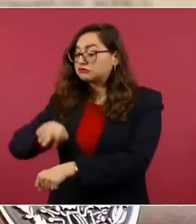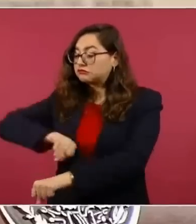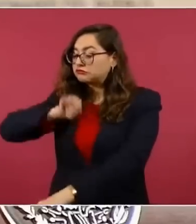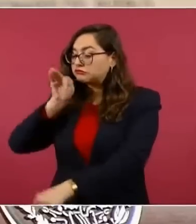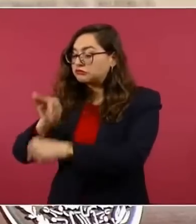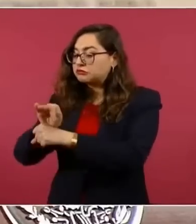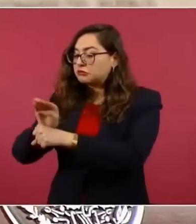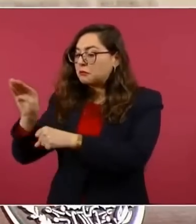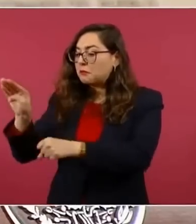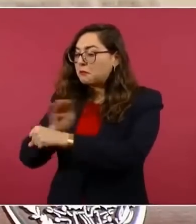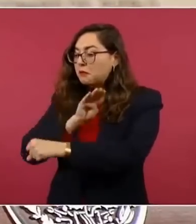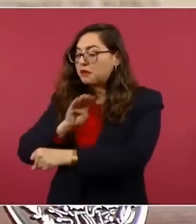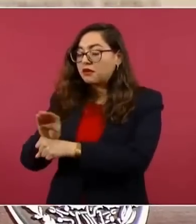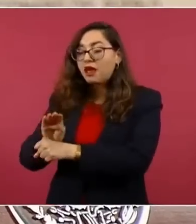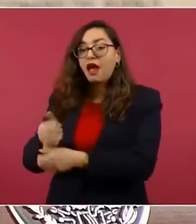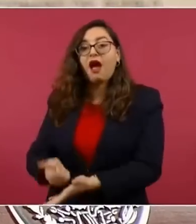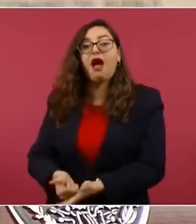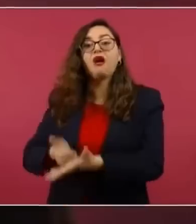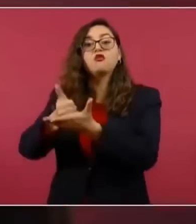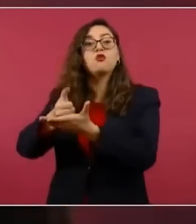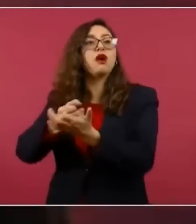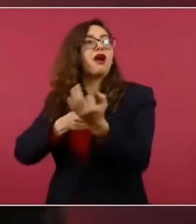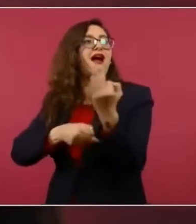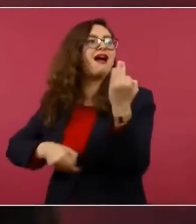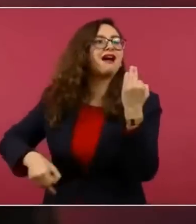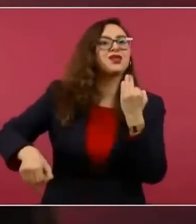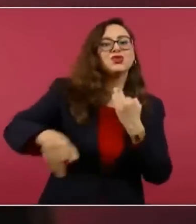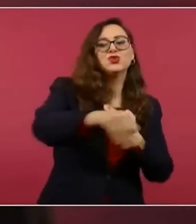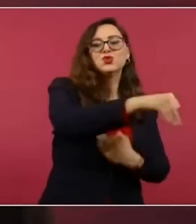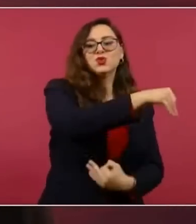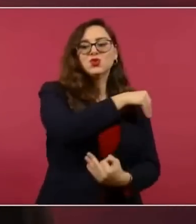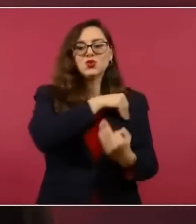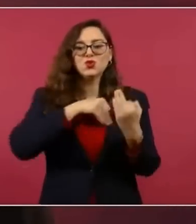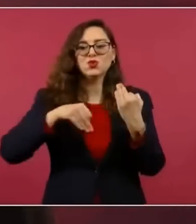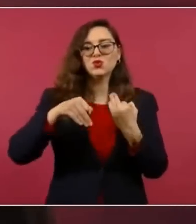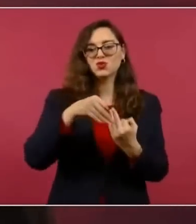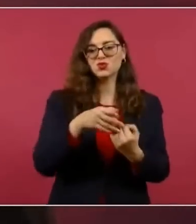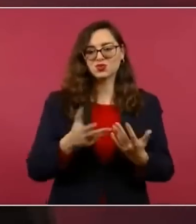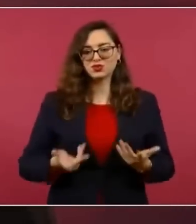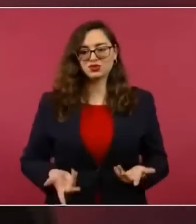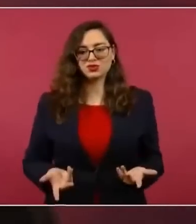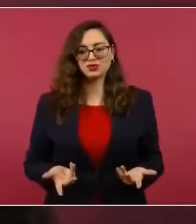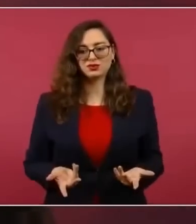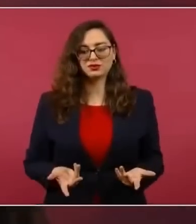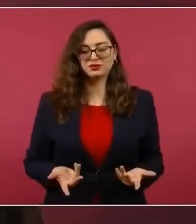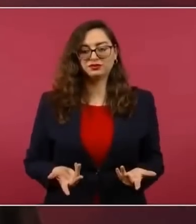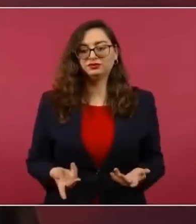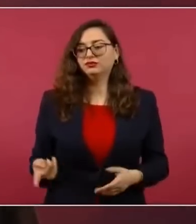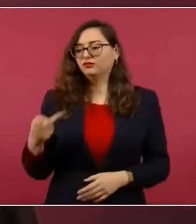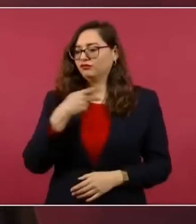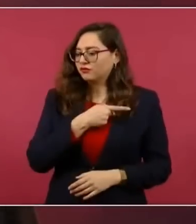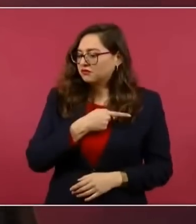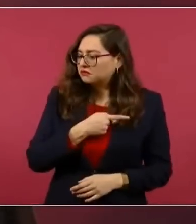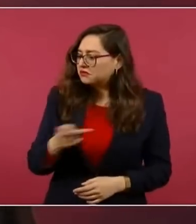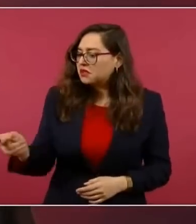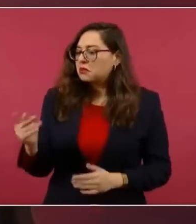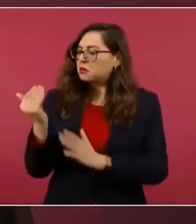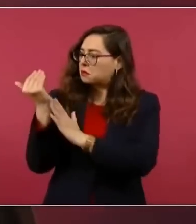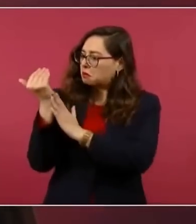En la medida en que se enfrente la pobreza,